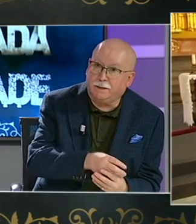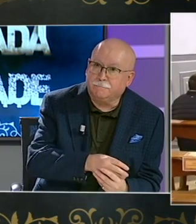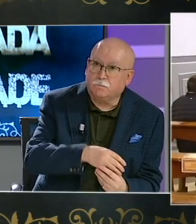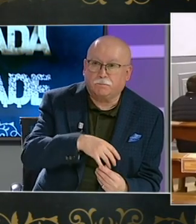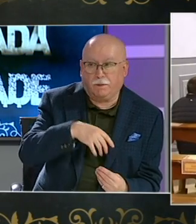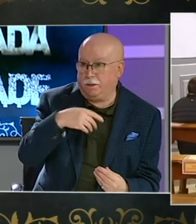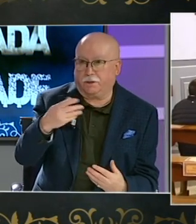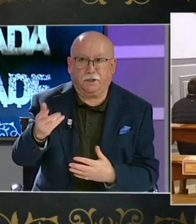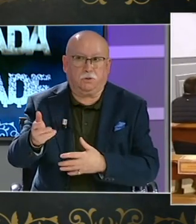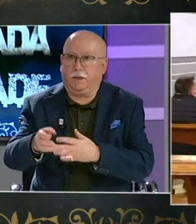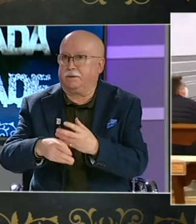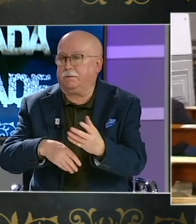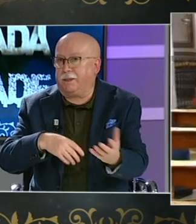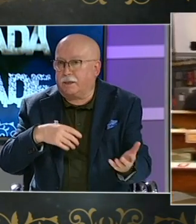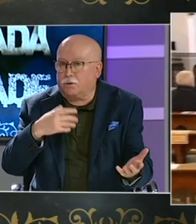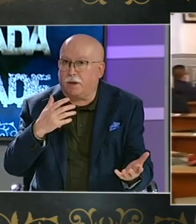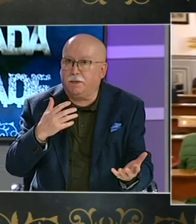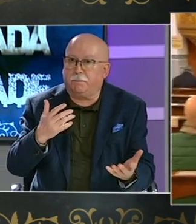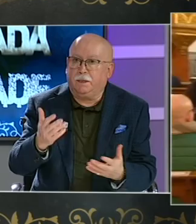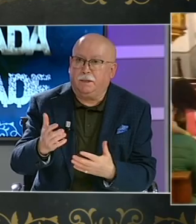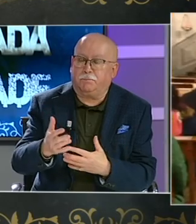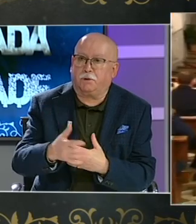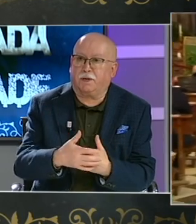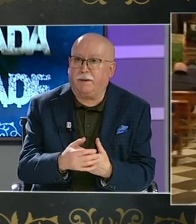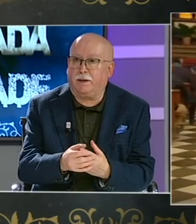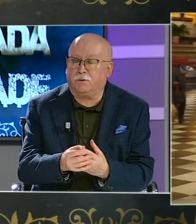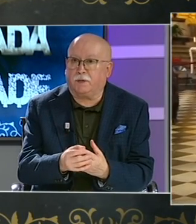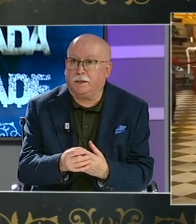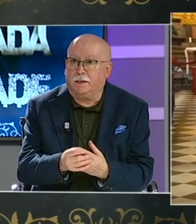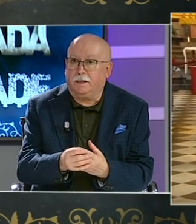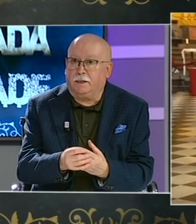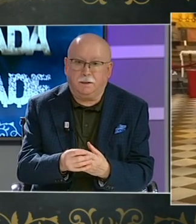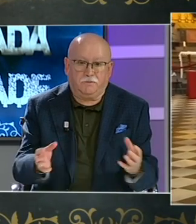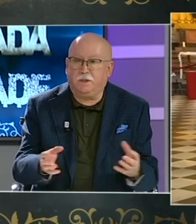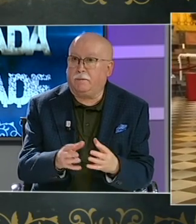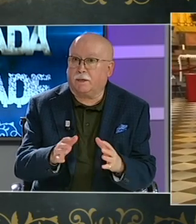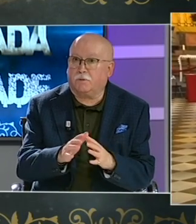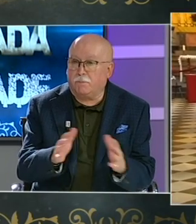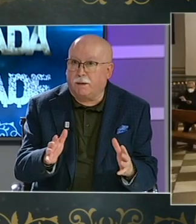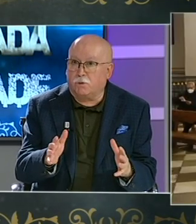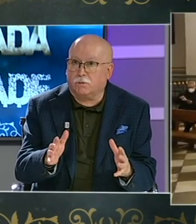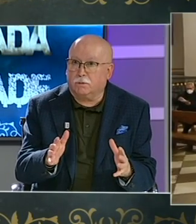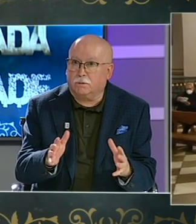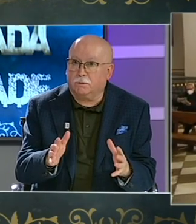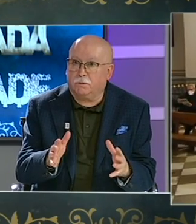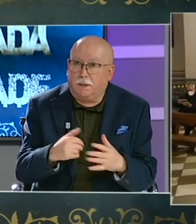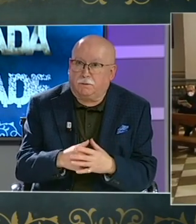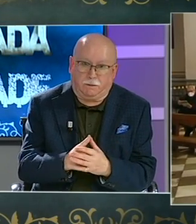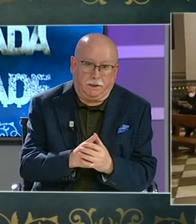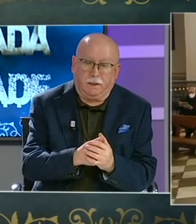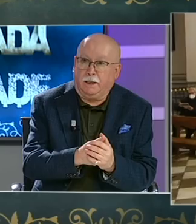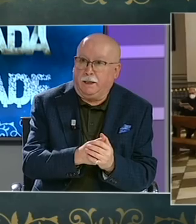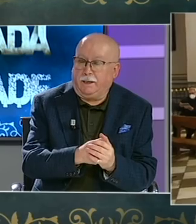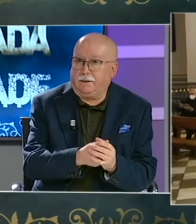cartel y el resto de actividades que creo que había programada o no sé qué en definitiva que sirvió para poco si